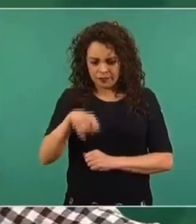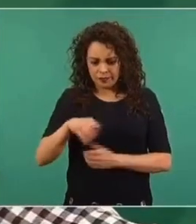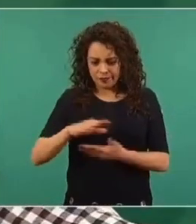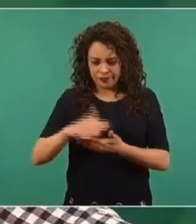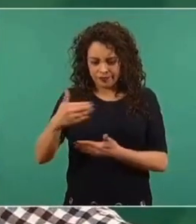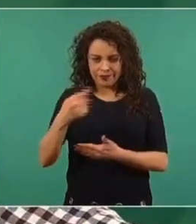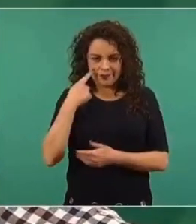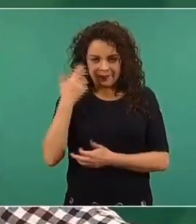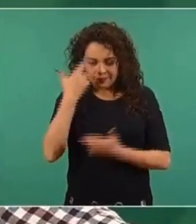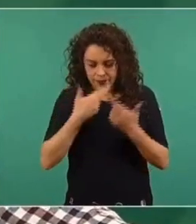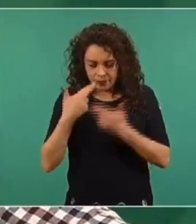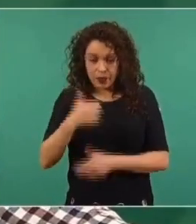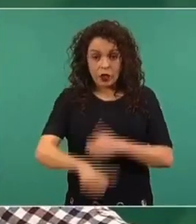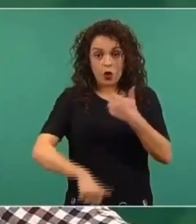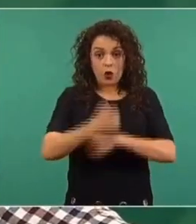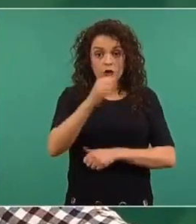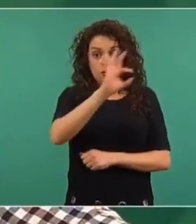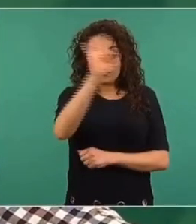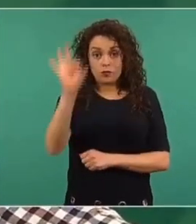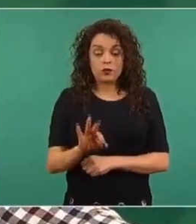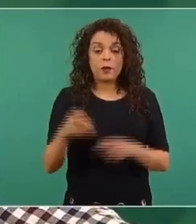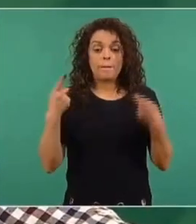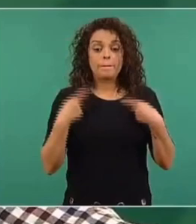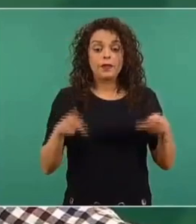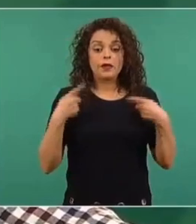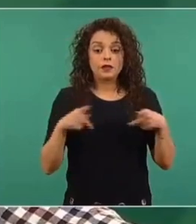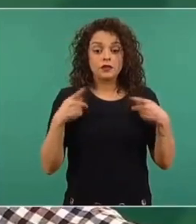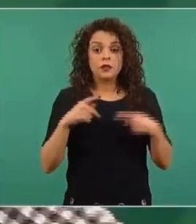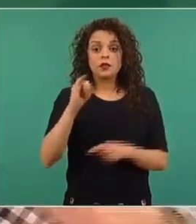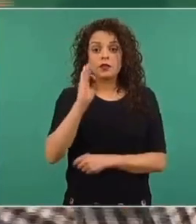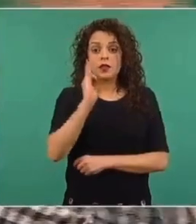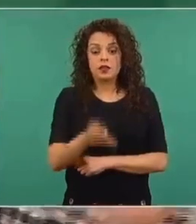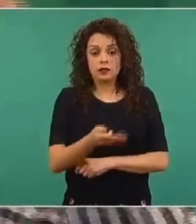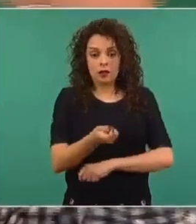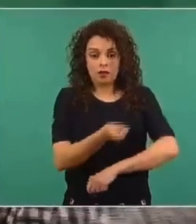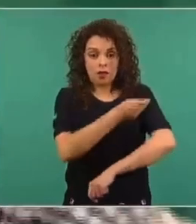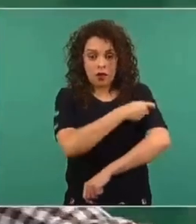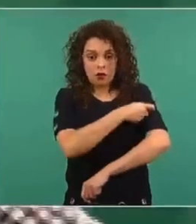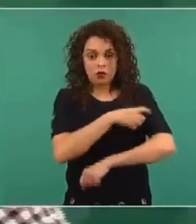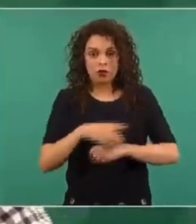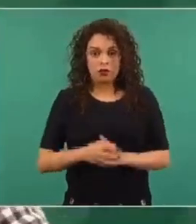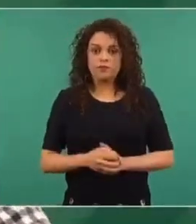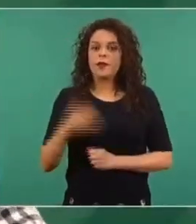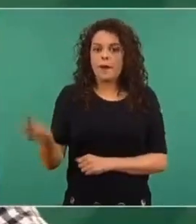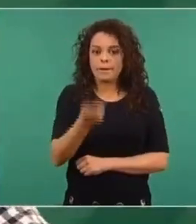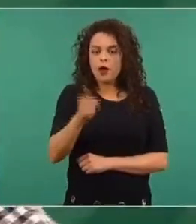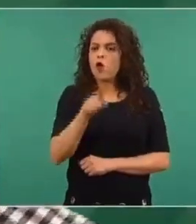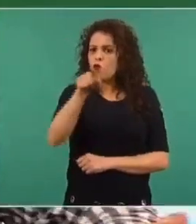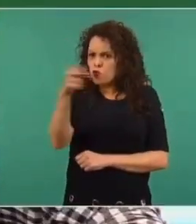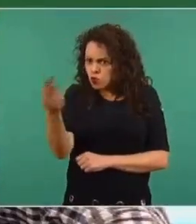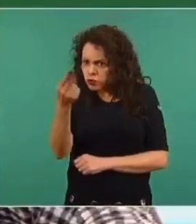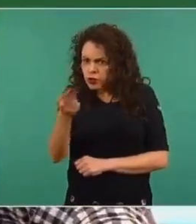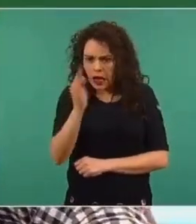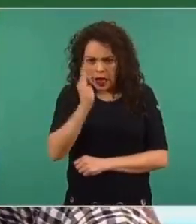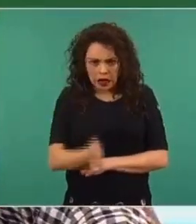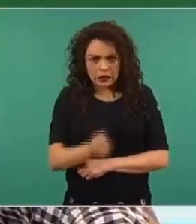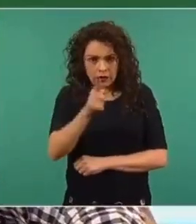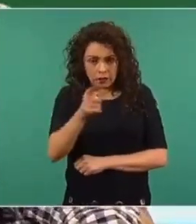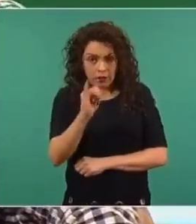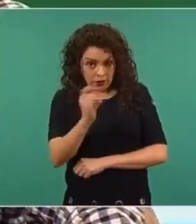11% de las personas aceptan la vacuna, se les preguntó, ¿usted aceptaría la vacuna contra el COVID? Dijeron sí,